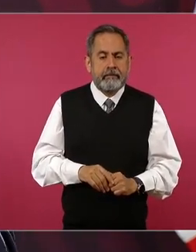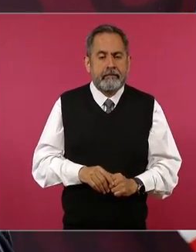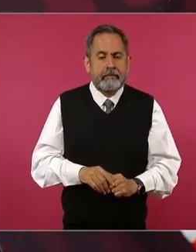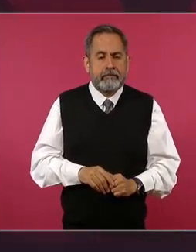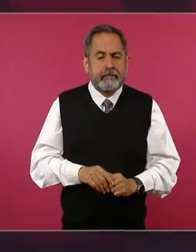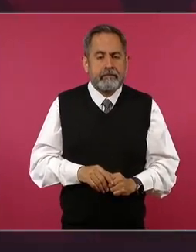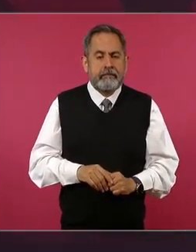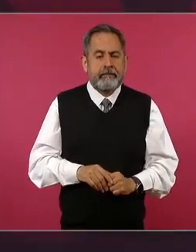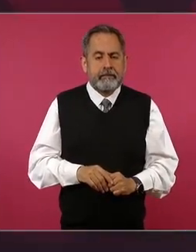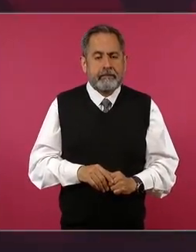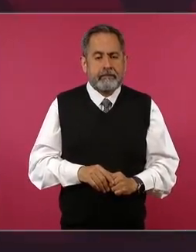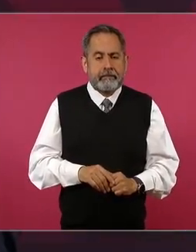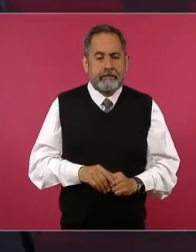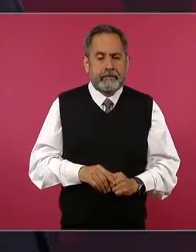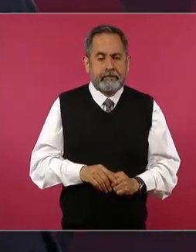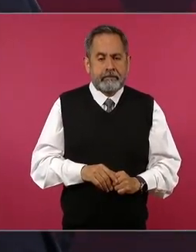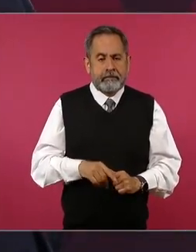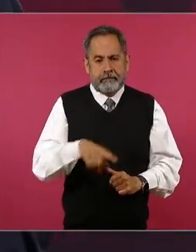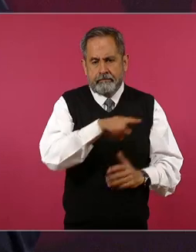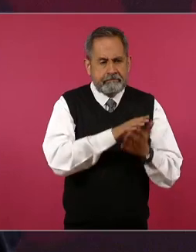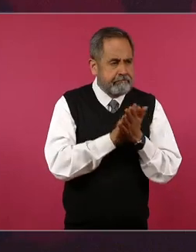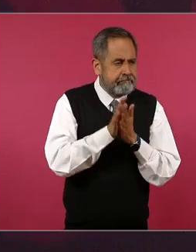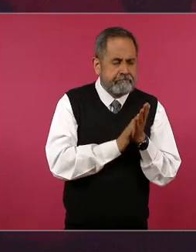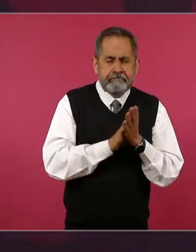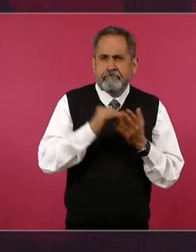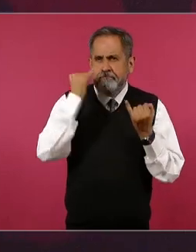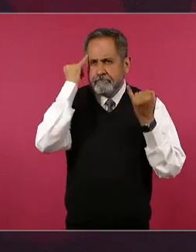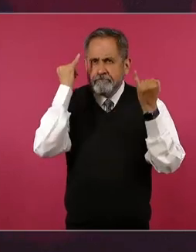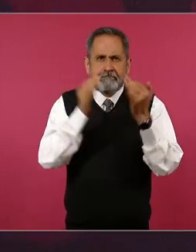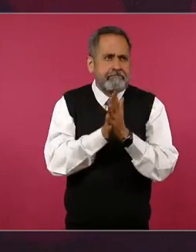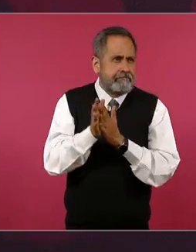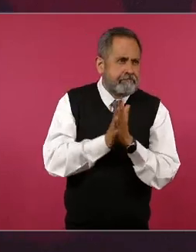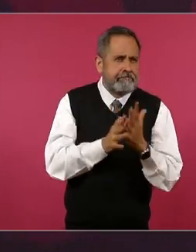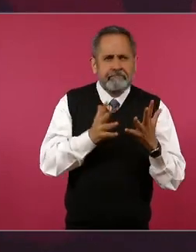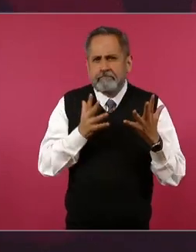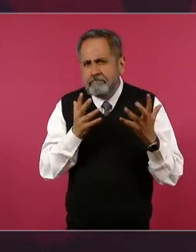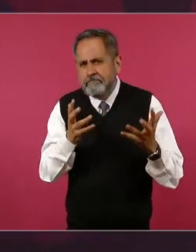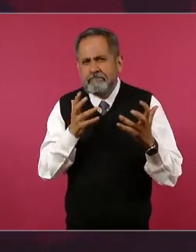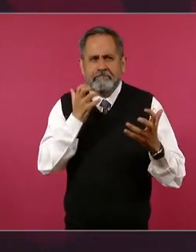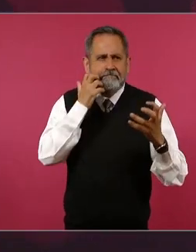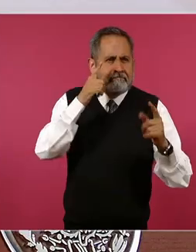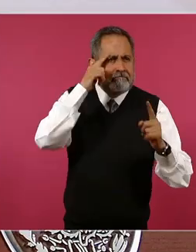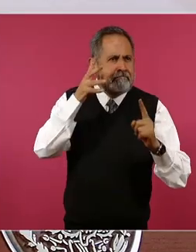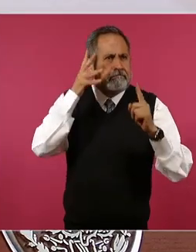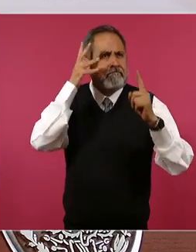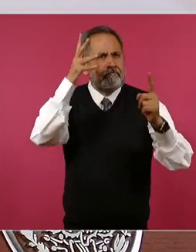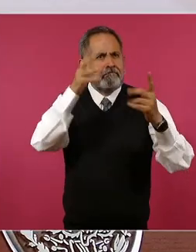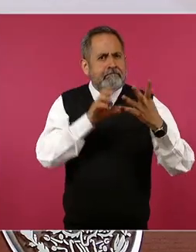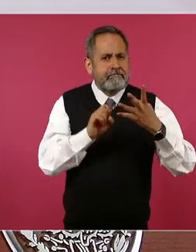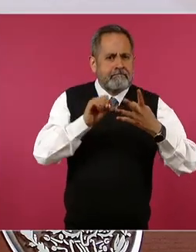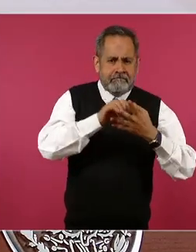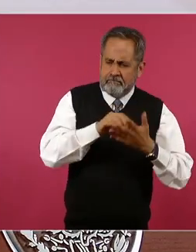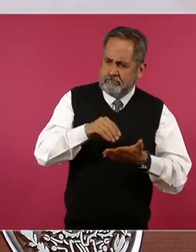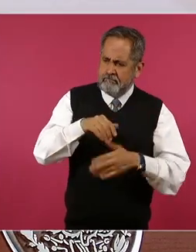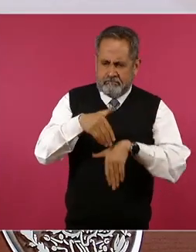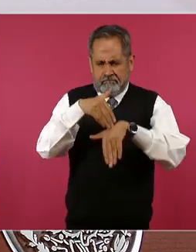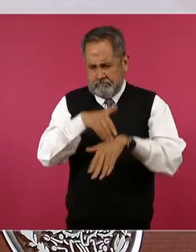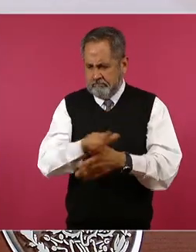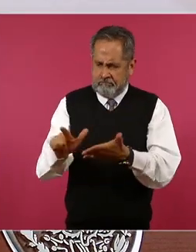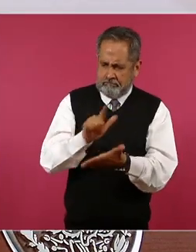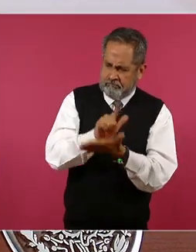vienen con mucha ilusión de aplicar la ley